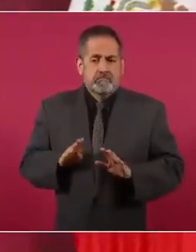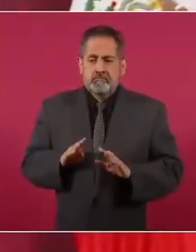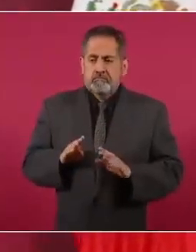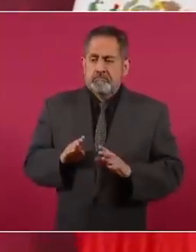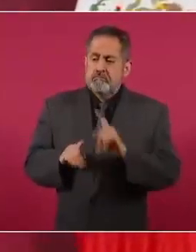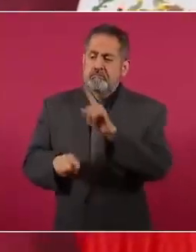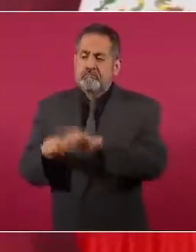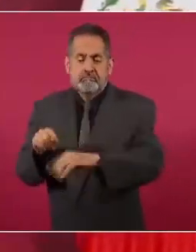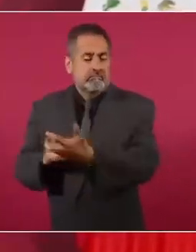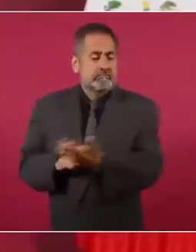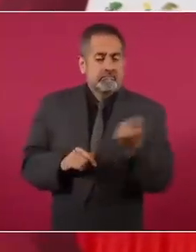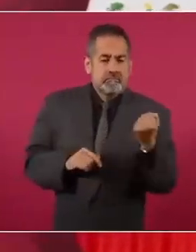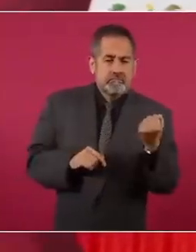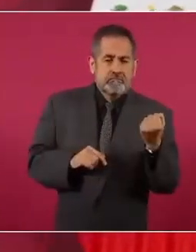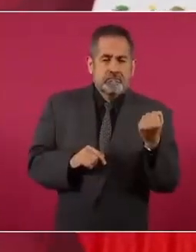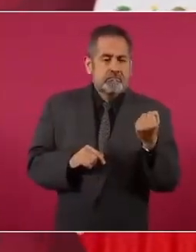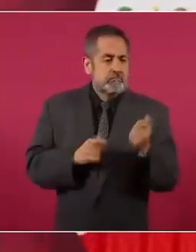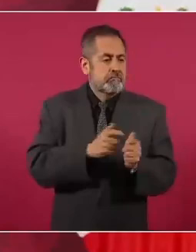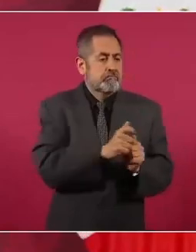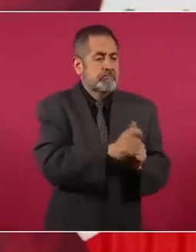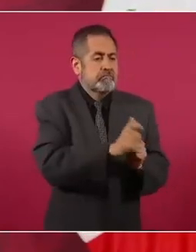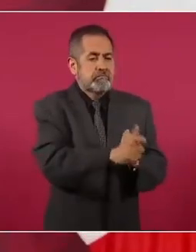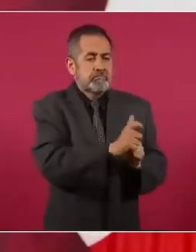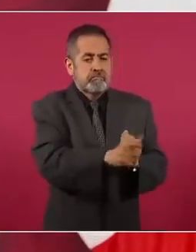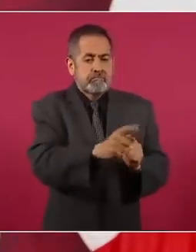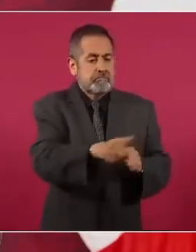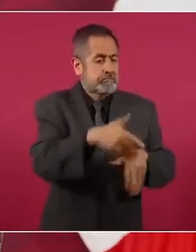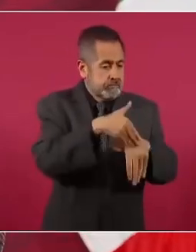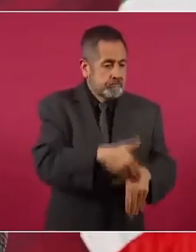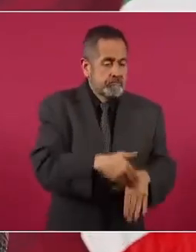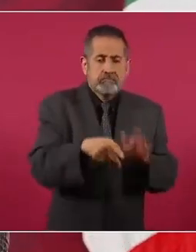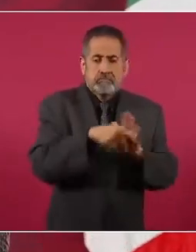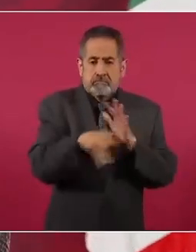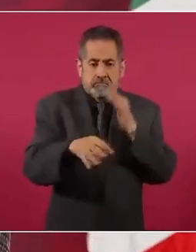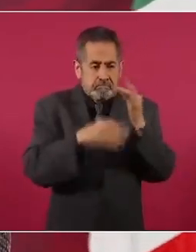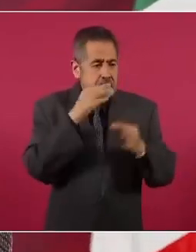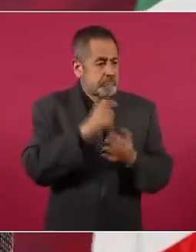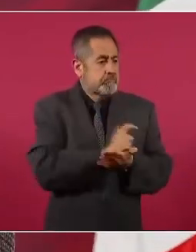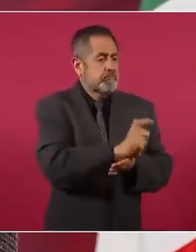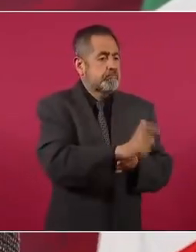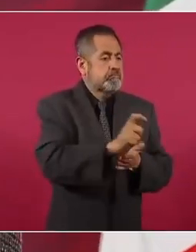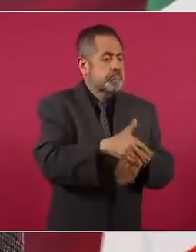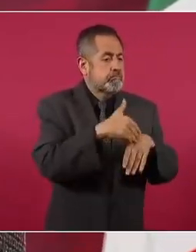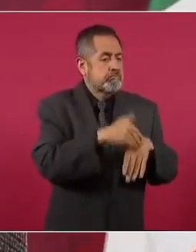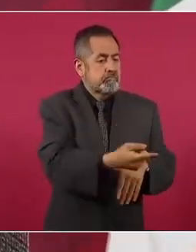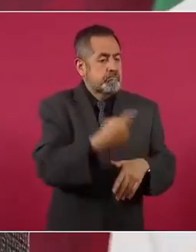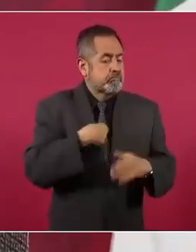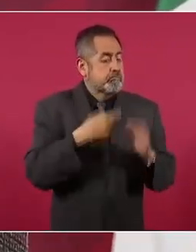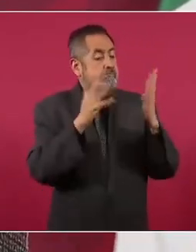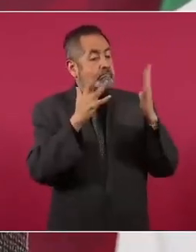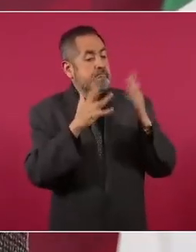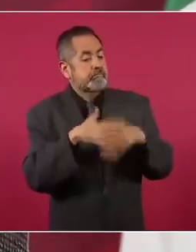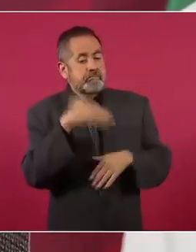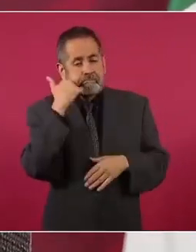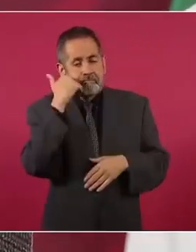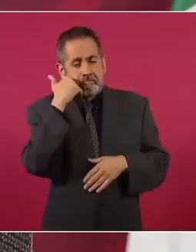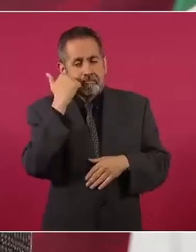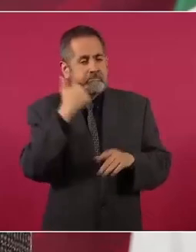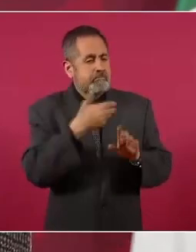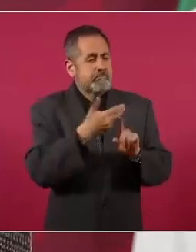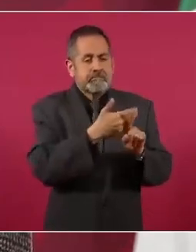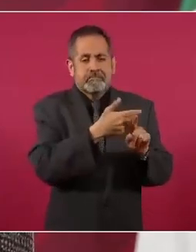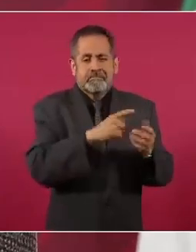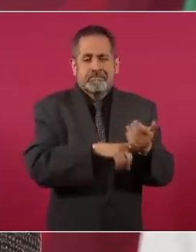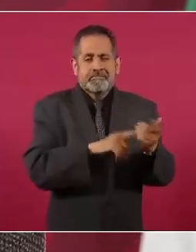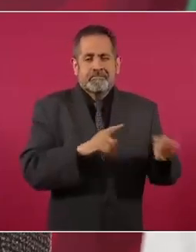a intelectuales y a periodistas aplaudidores, alcahuetes del régimen